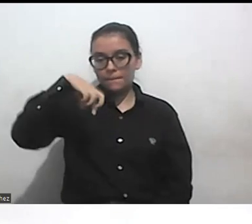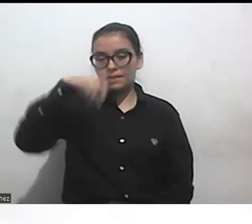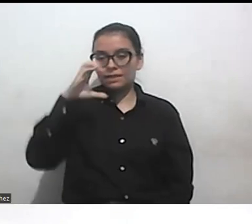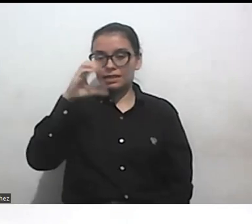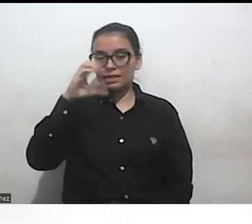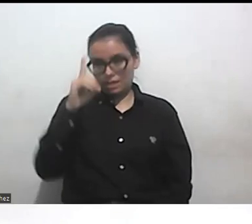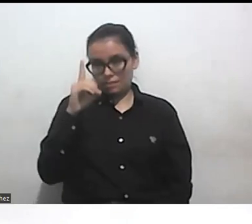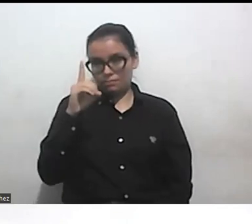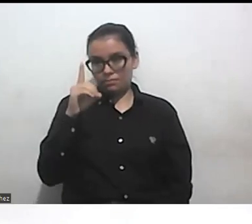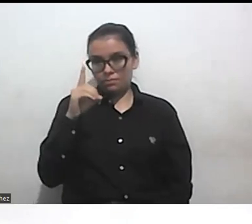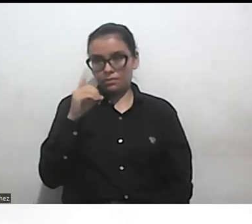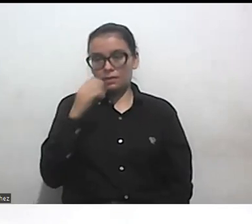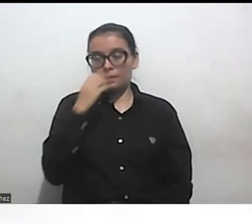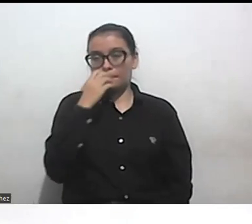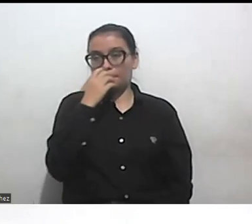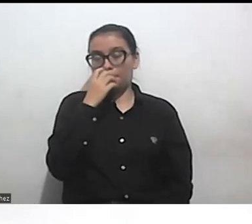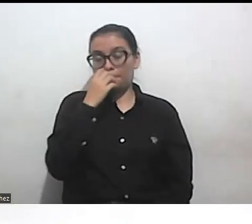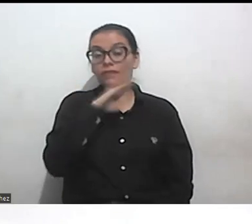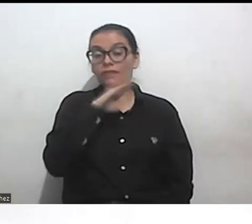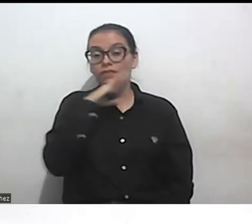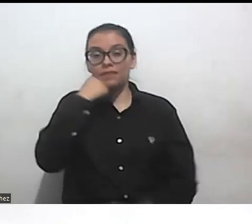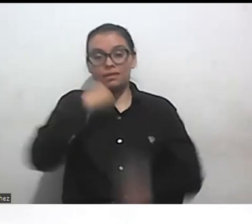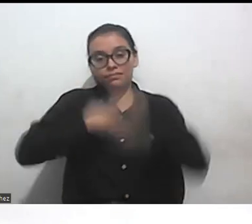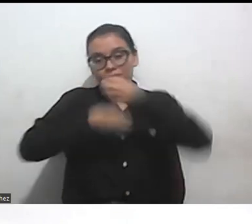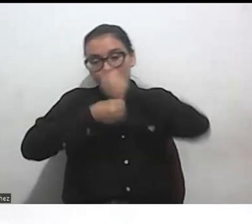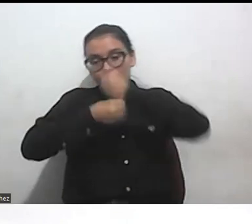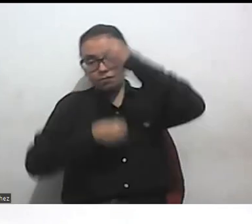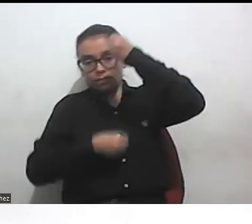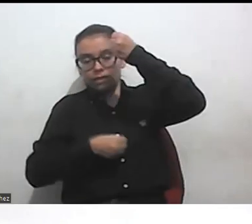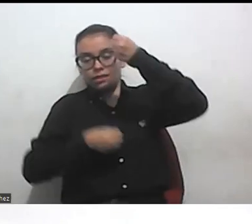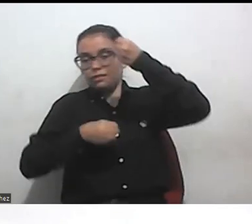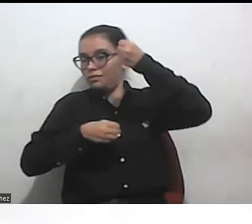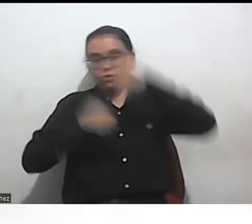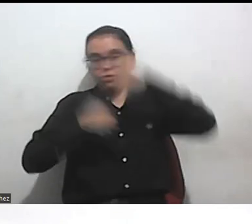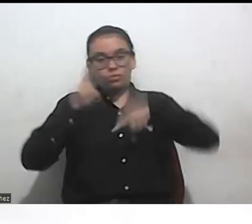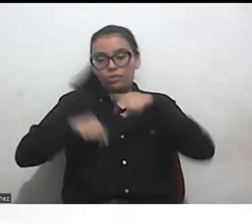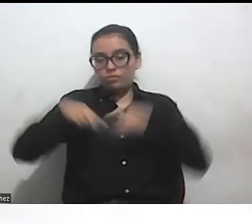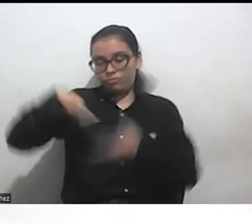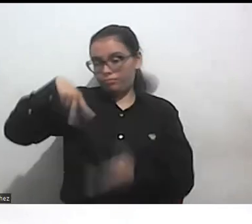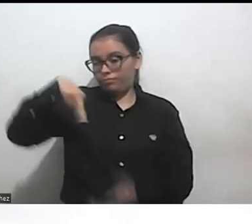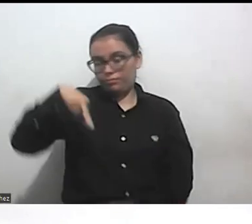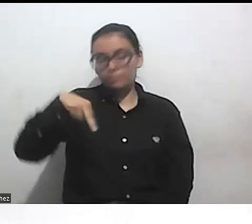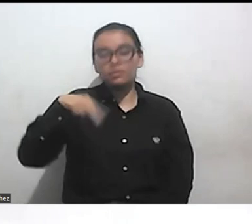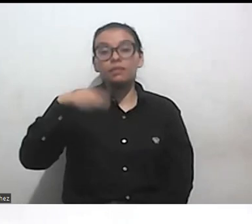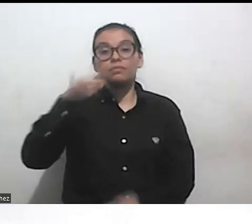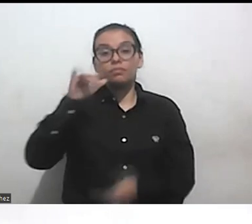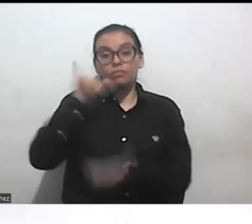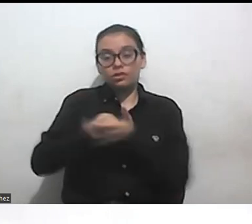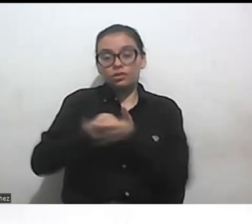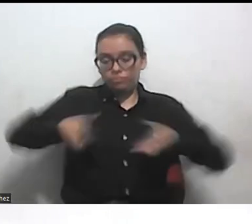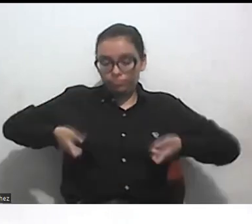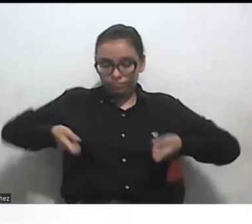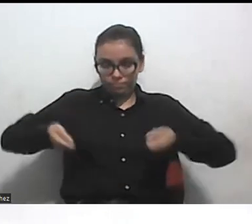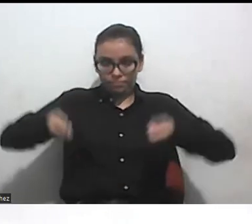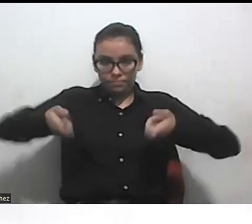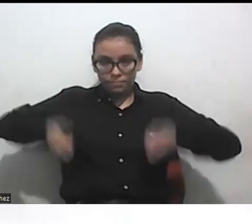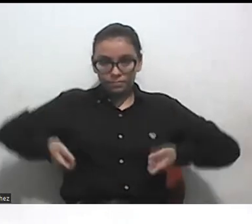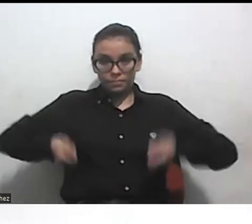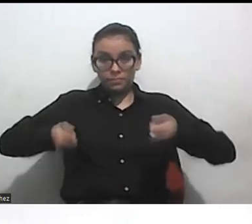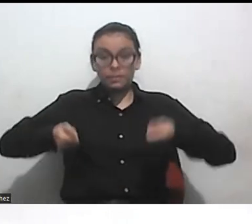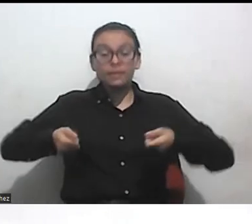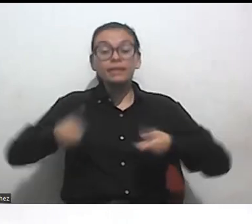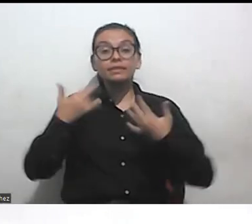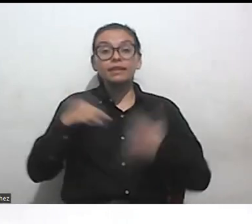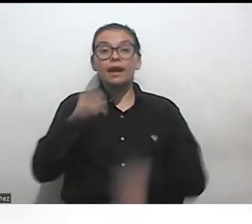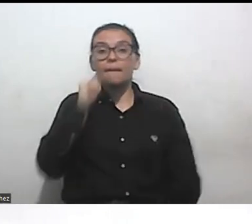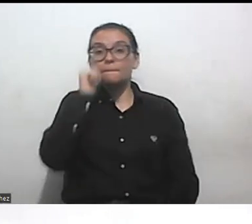enfermedad que se llama mielitis cervical transversa que me dejó en silla de rueda y mañana precisamente va a tener un